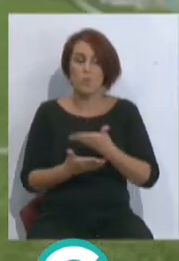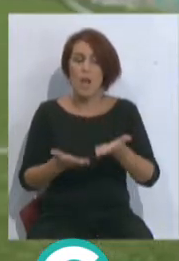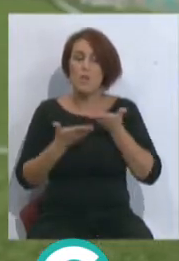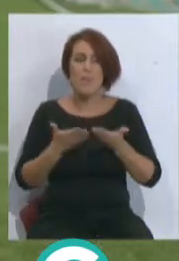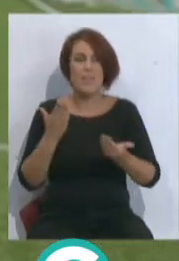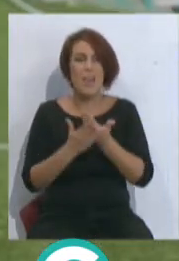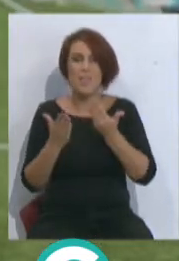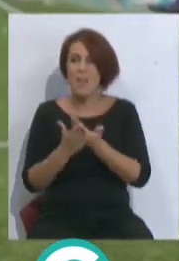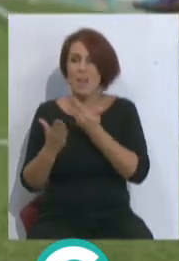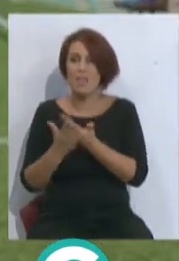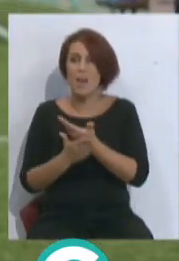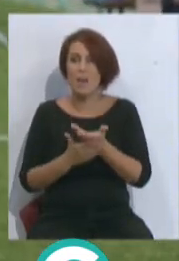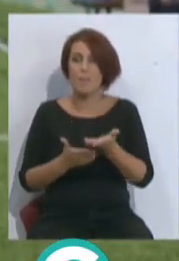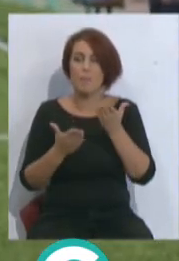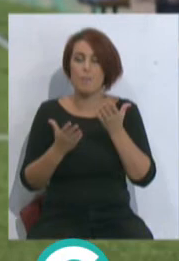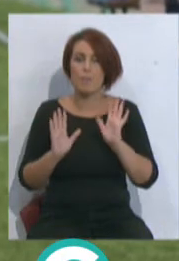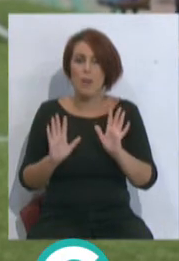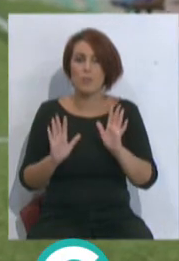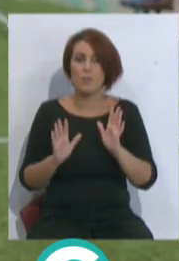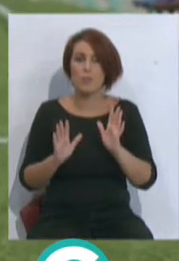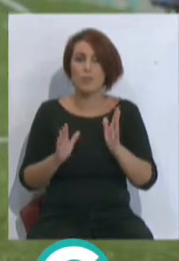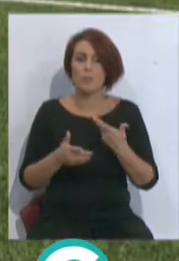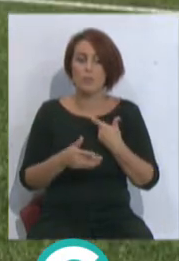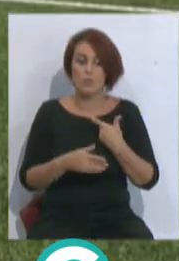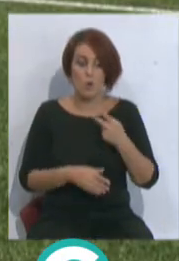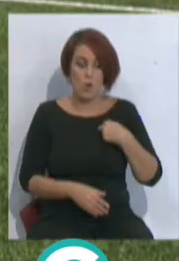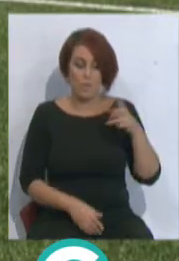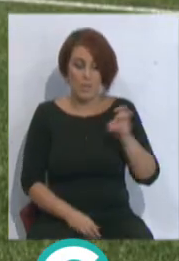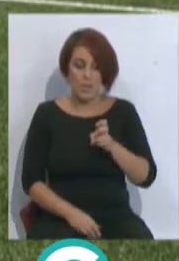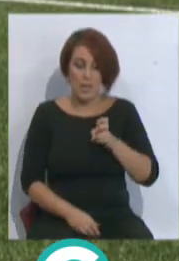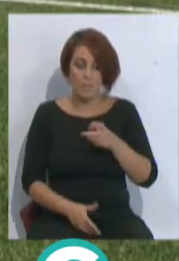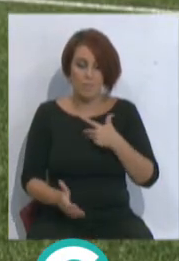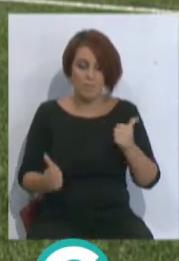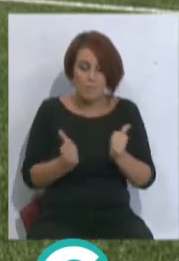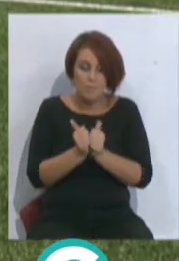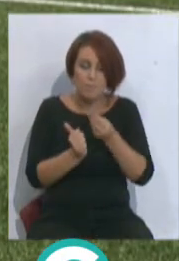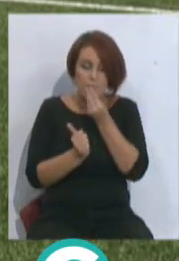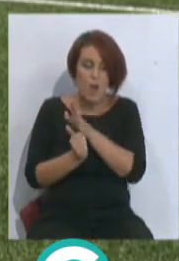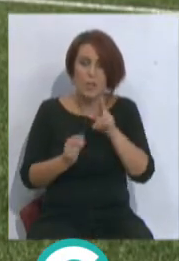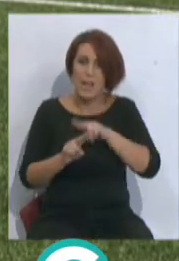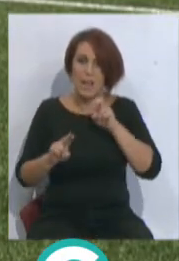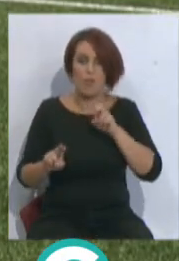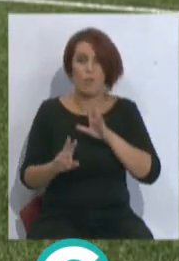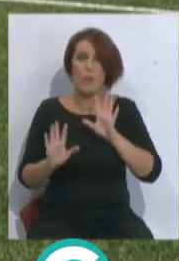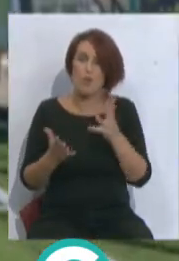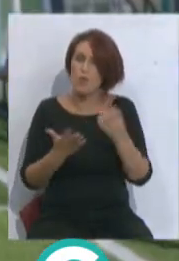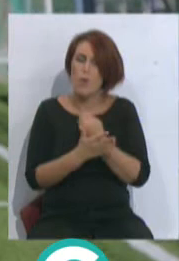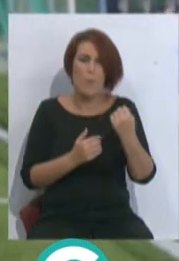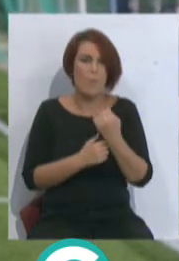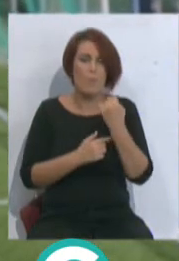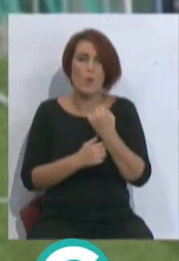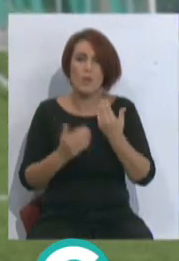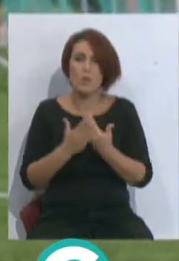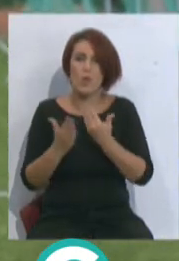día, pero el que me acogió cuando llegué mejor fue Negredo, pero como digo, todos me apoyan día a día.